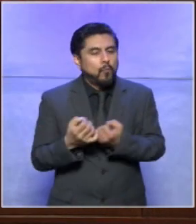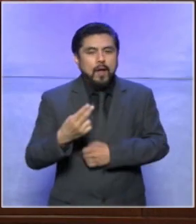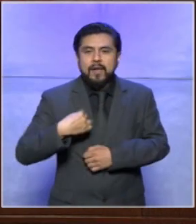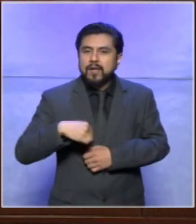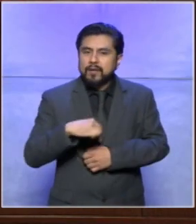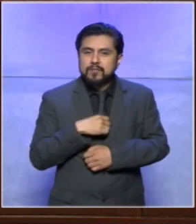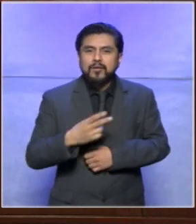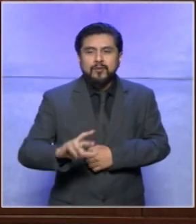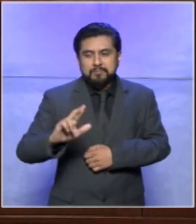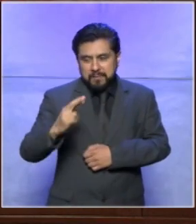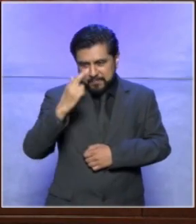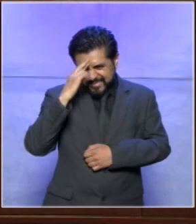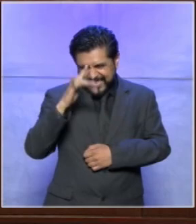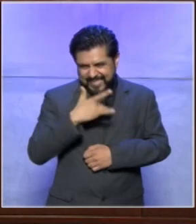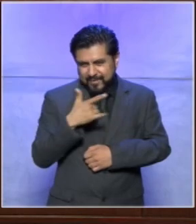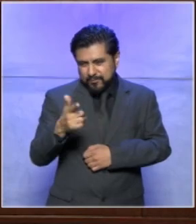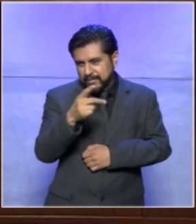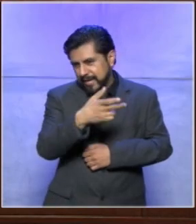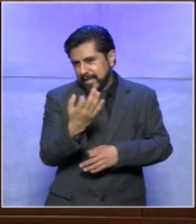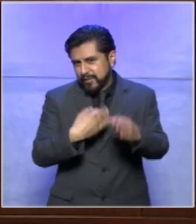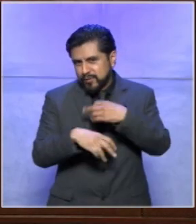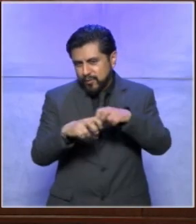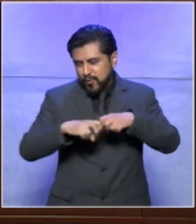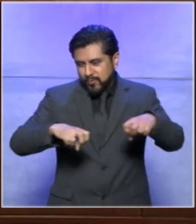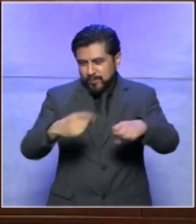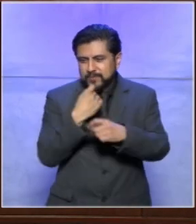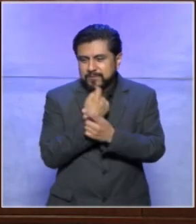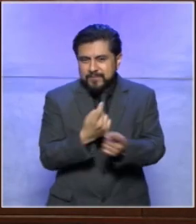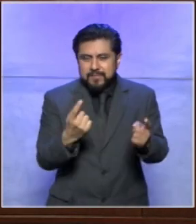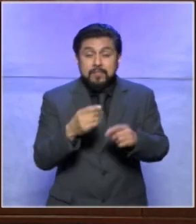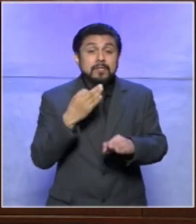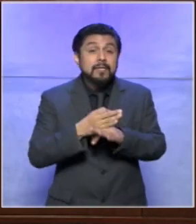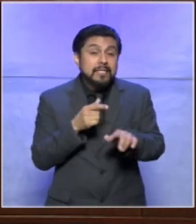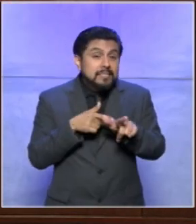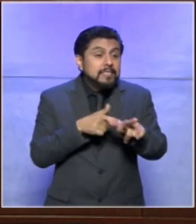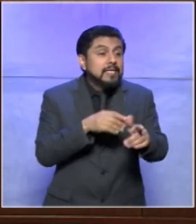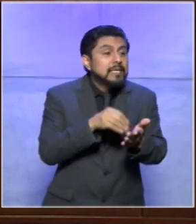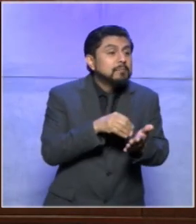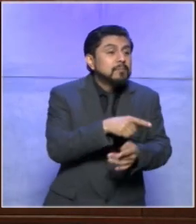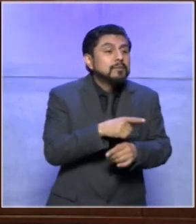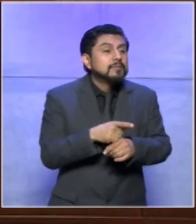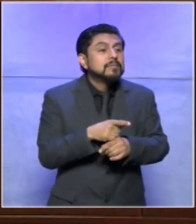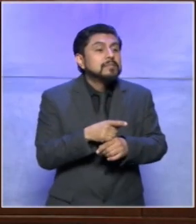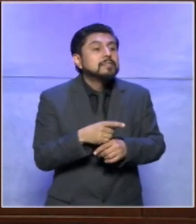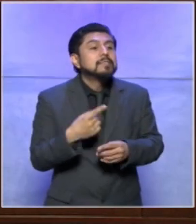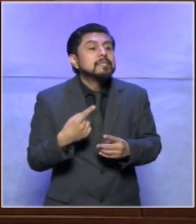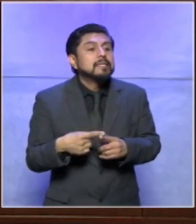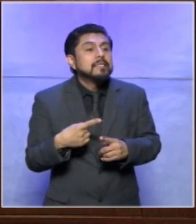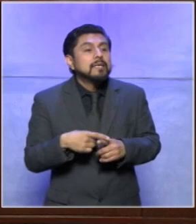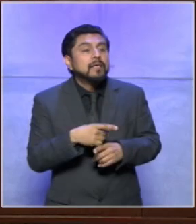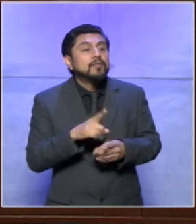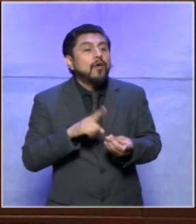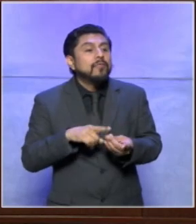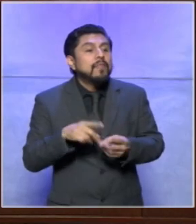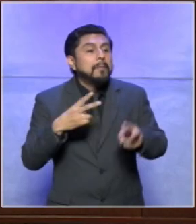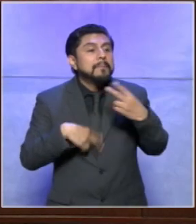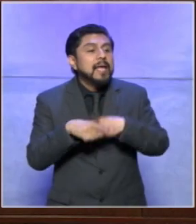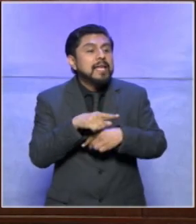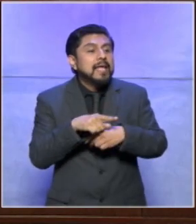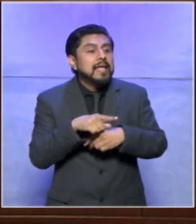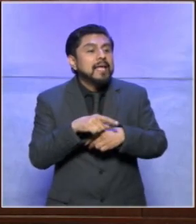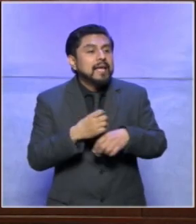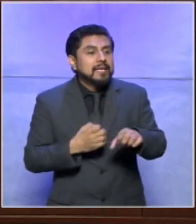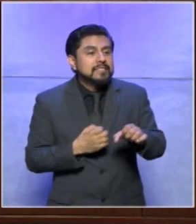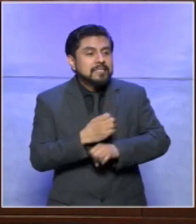recordar siempre aquí en este tribunal electoral infantil pero seguimos platicando porque me voy a ir pues nada más y nada menos que a jalisco